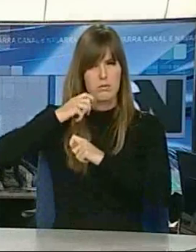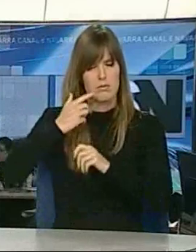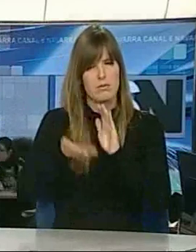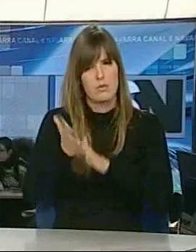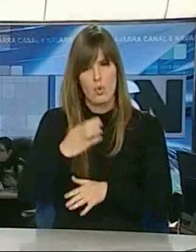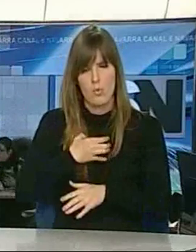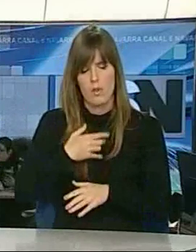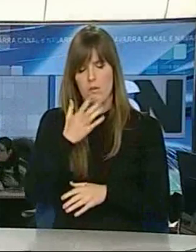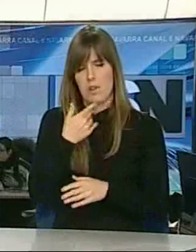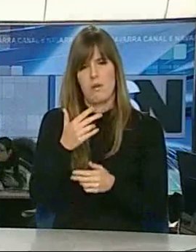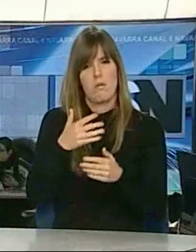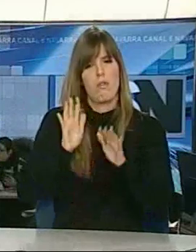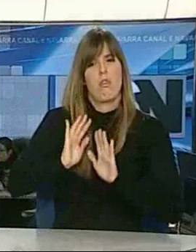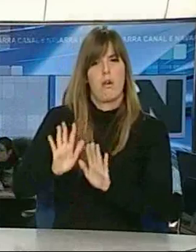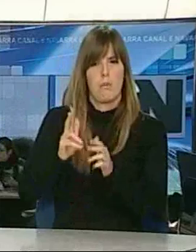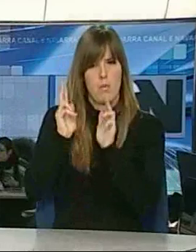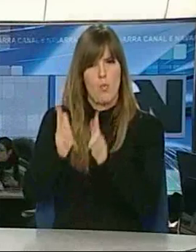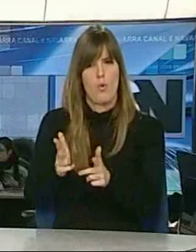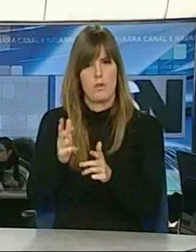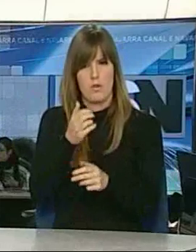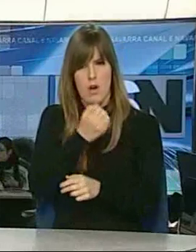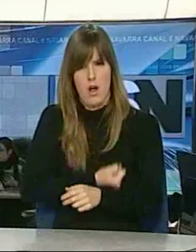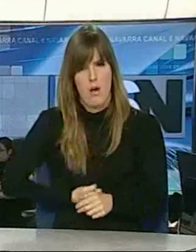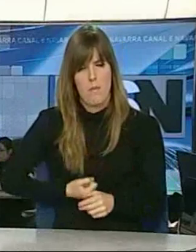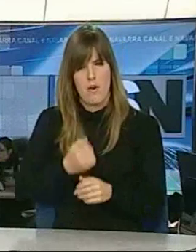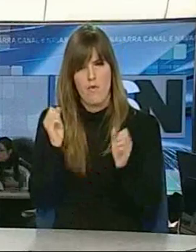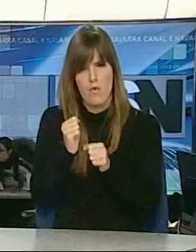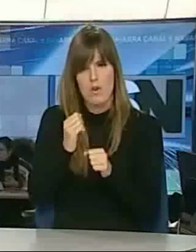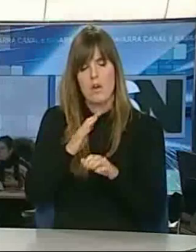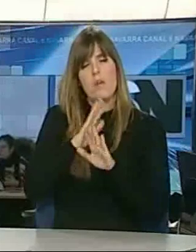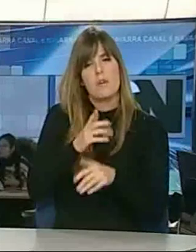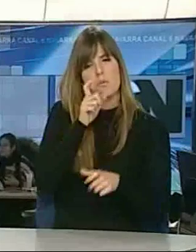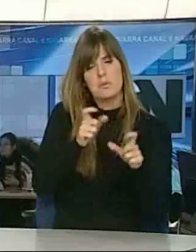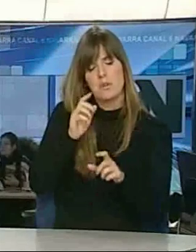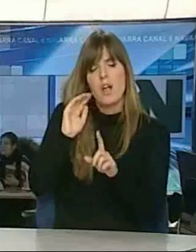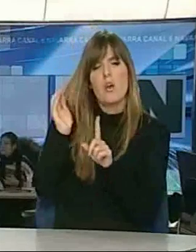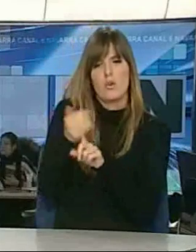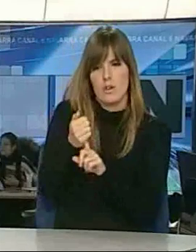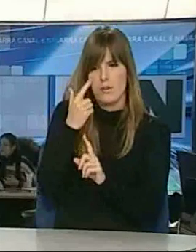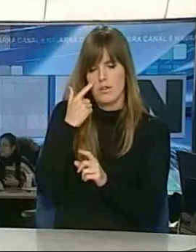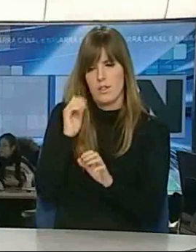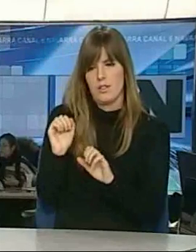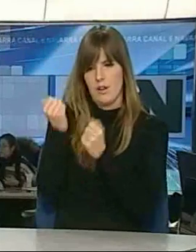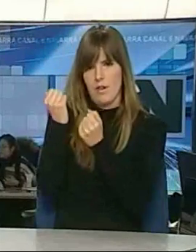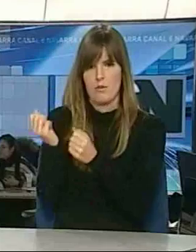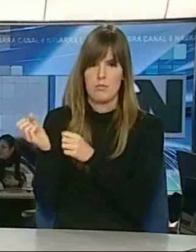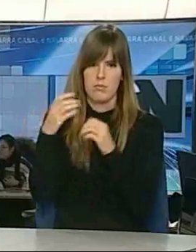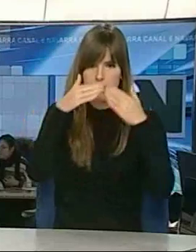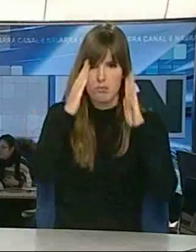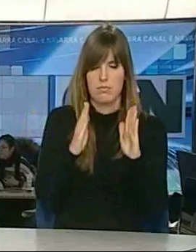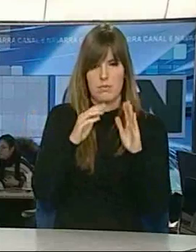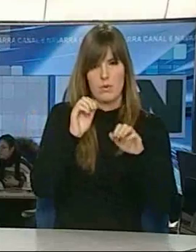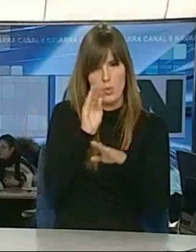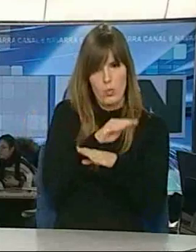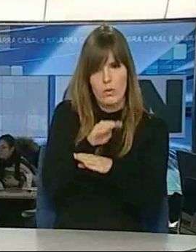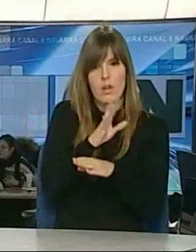para que se muriera de hambre, de frío y de lo que fuera. Hasta que lo encontraron porque lo oían y entonces lo rescatamos, vino al refugio y no tiene chip y ahora